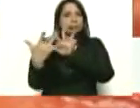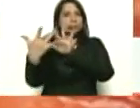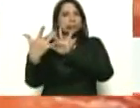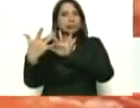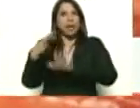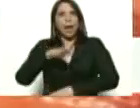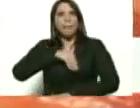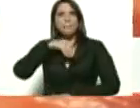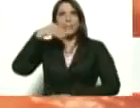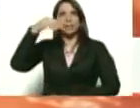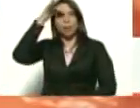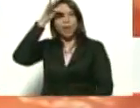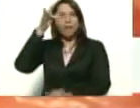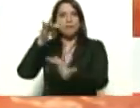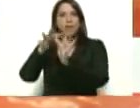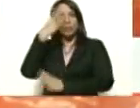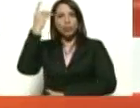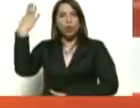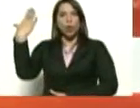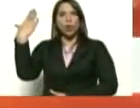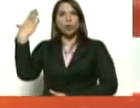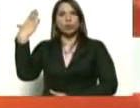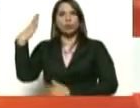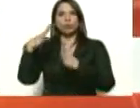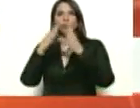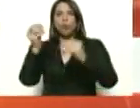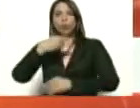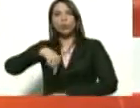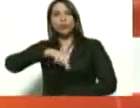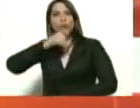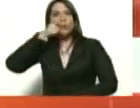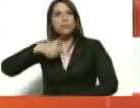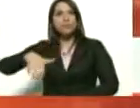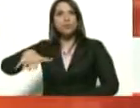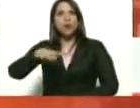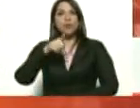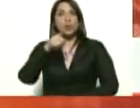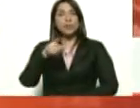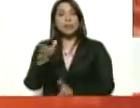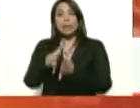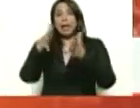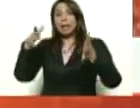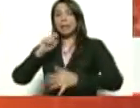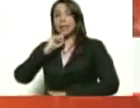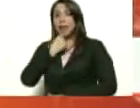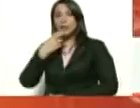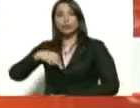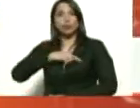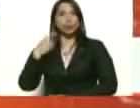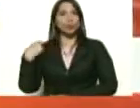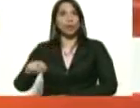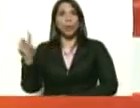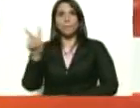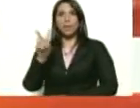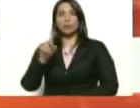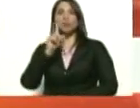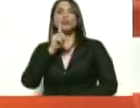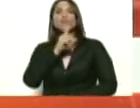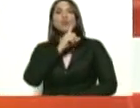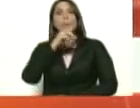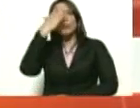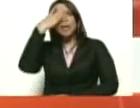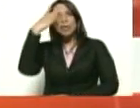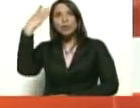la fe en Dios de todo nuestro pueblo. Esa es una de las grandes claves que hoy tenemos. Bueno, en nombre de Dios,